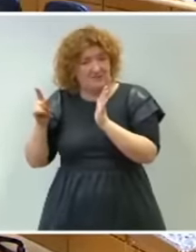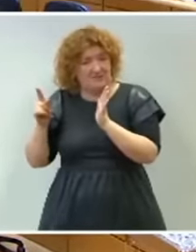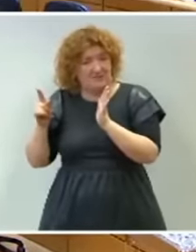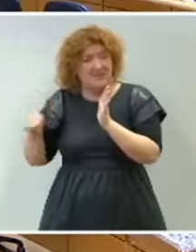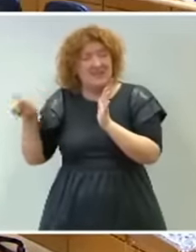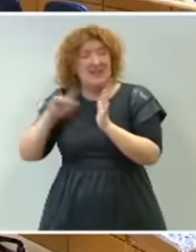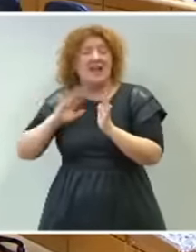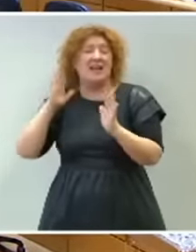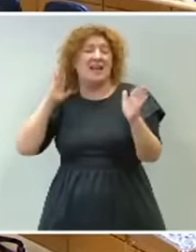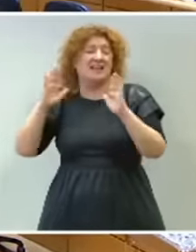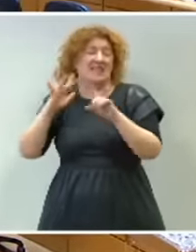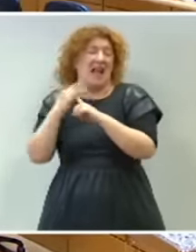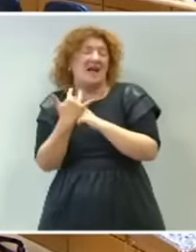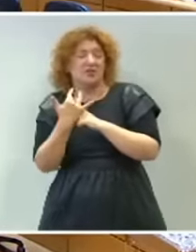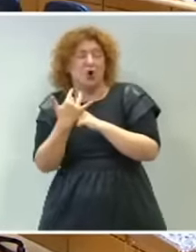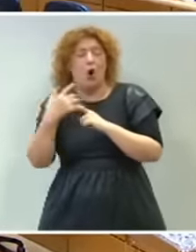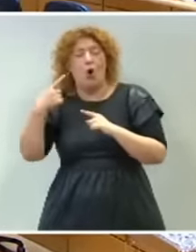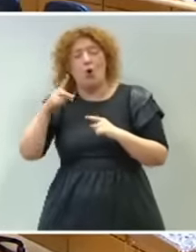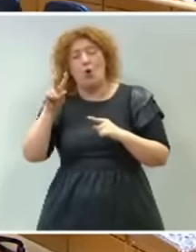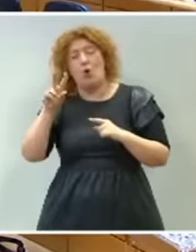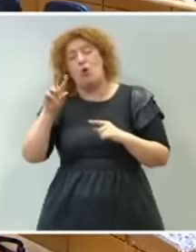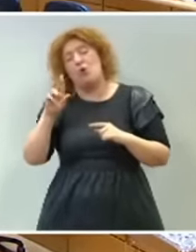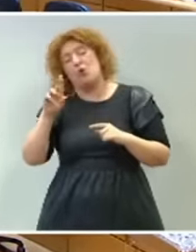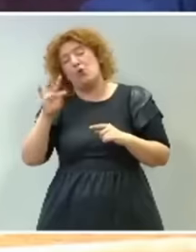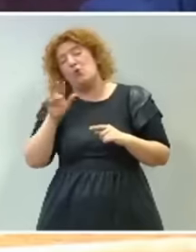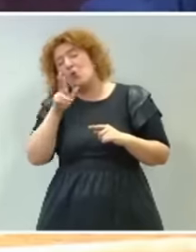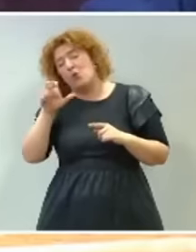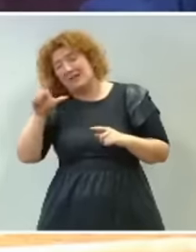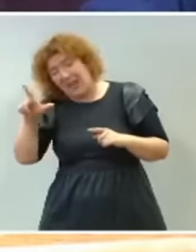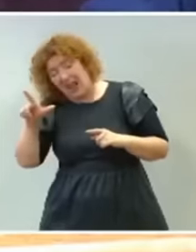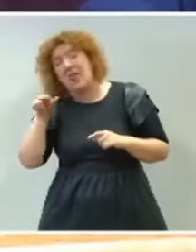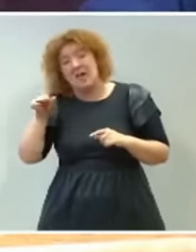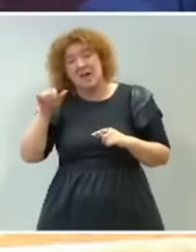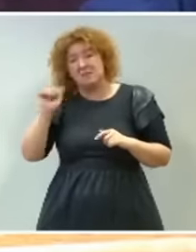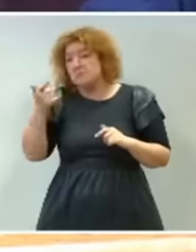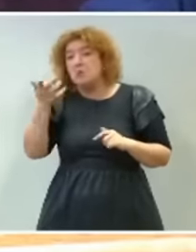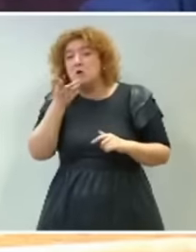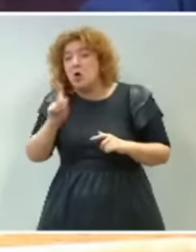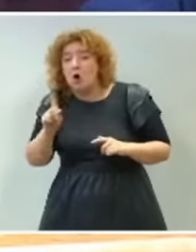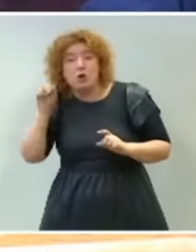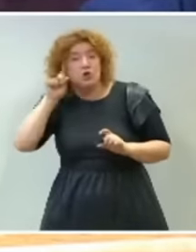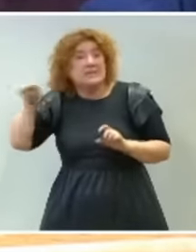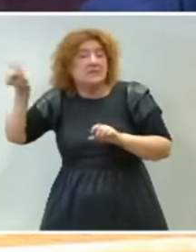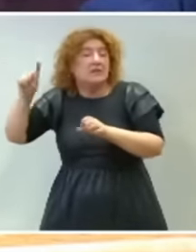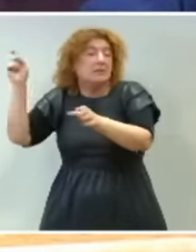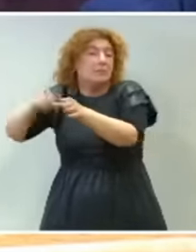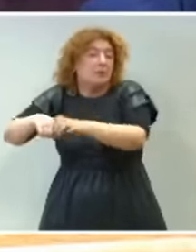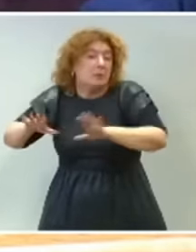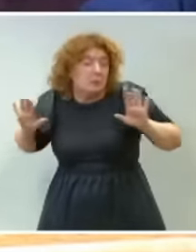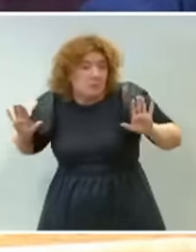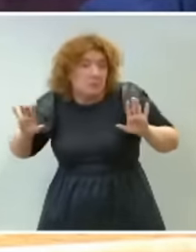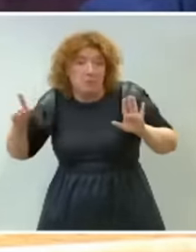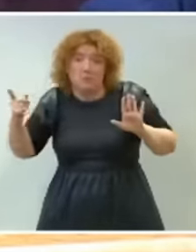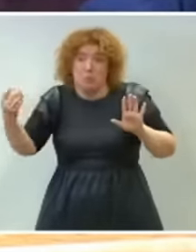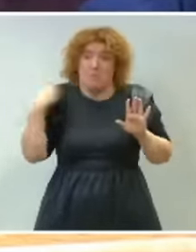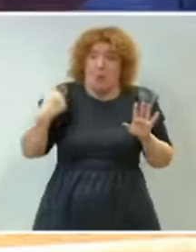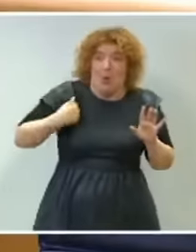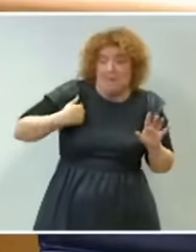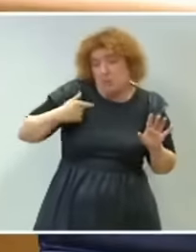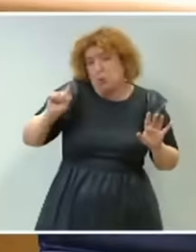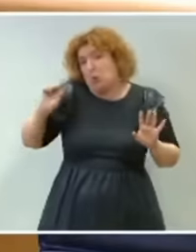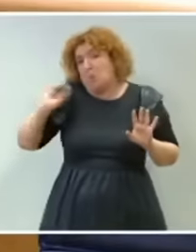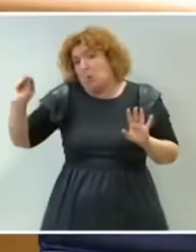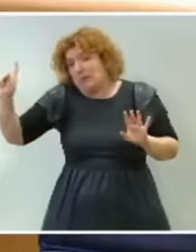caso Gürtel. Que no sé si usted conocía y si usted de alguna manera tuvo implicación también en él, como usted me pregunta a mí,